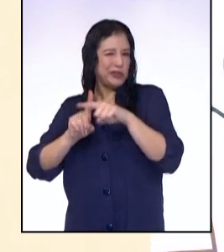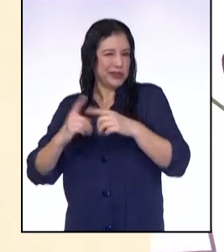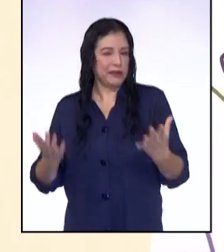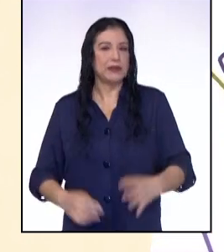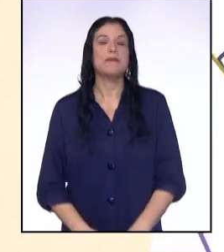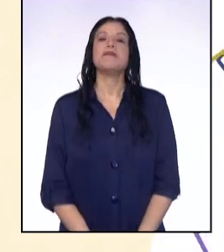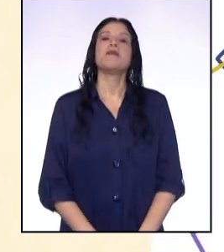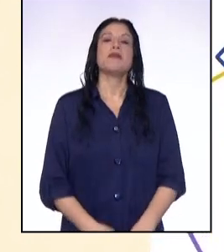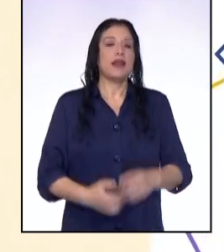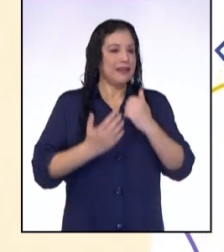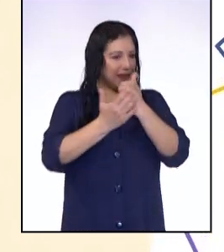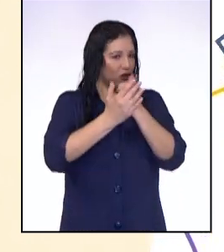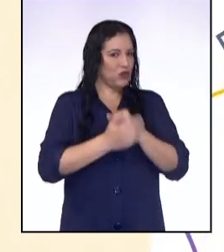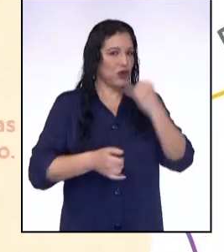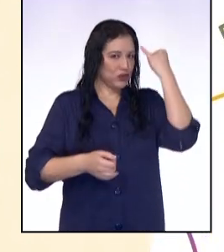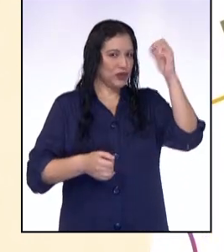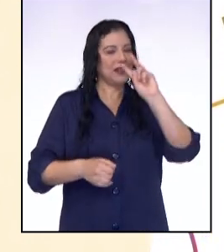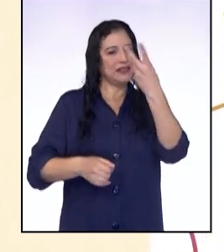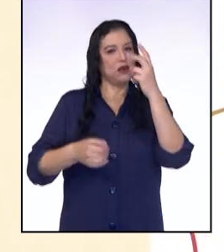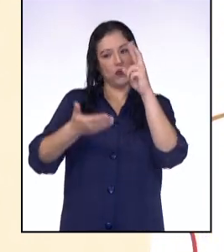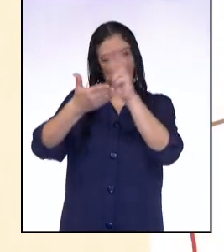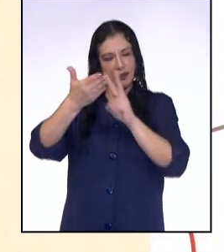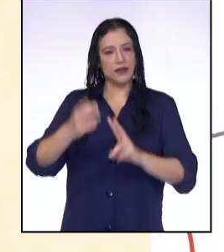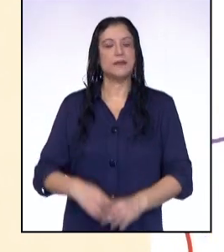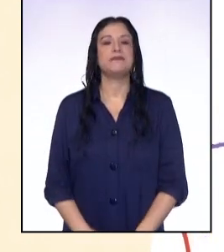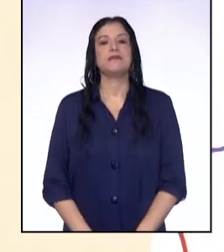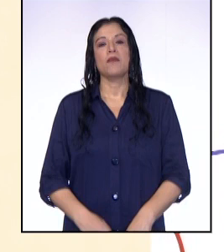Te ayudo con tus ideas de la segunda lectura.